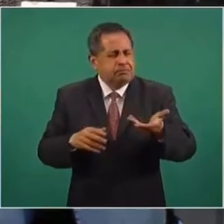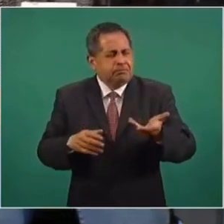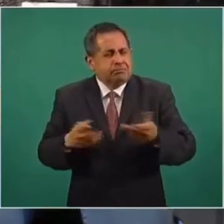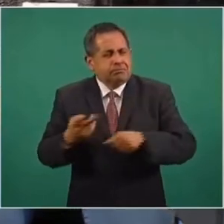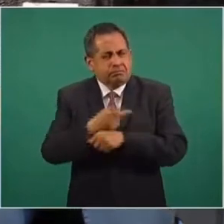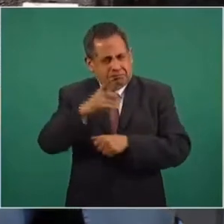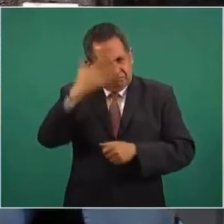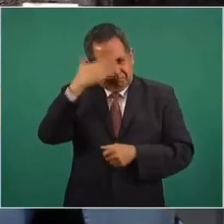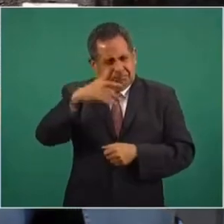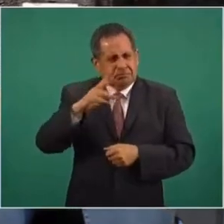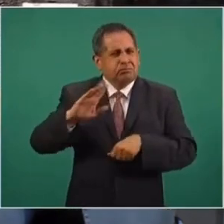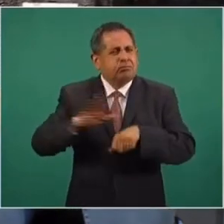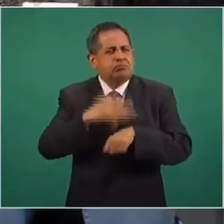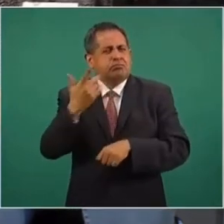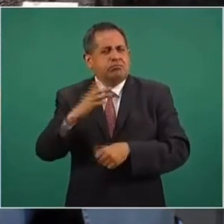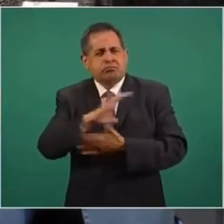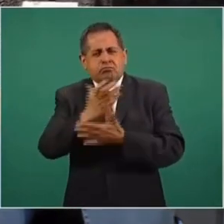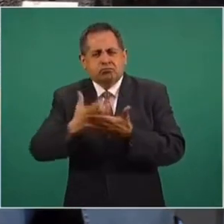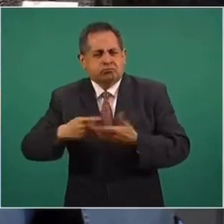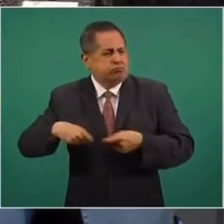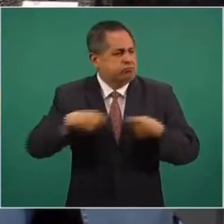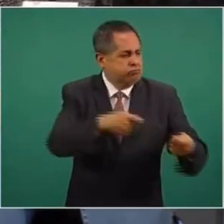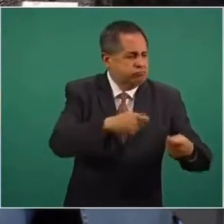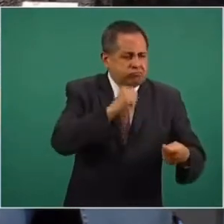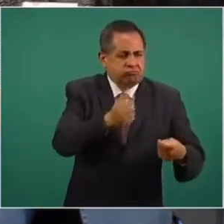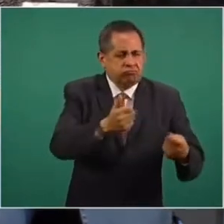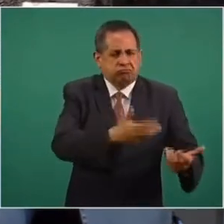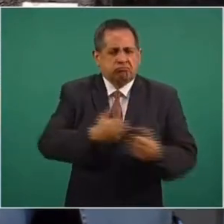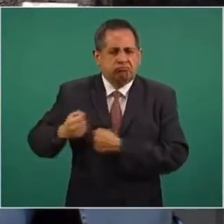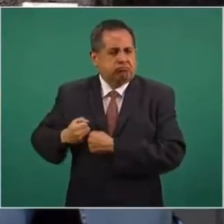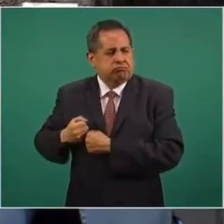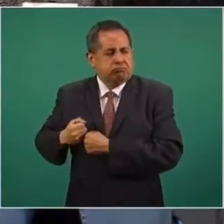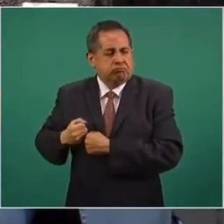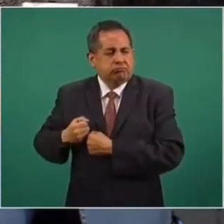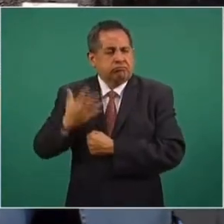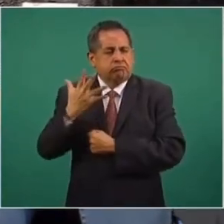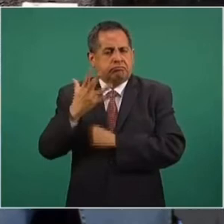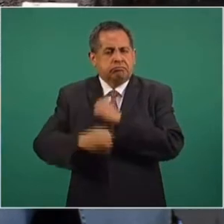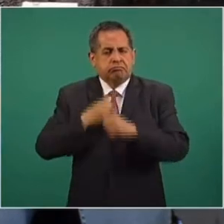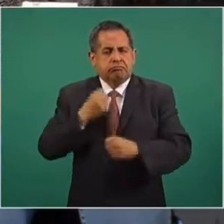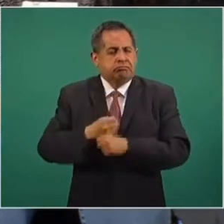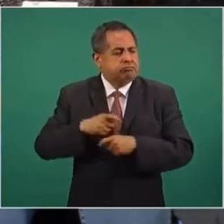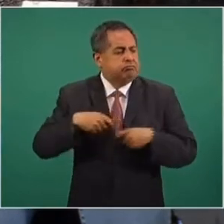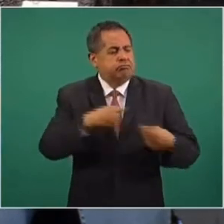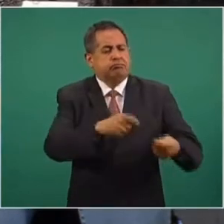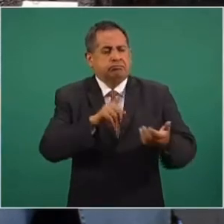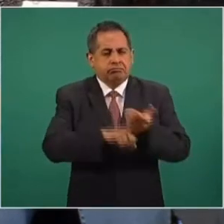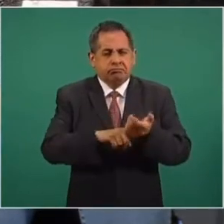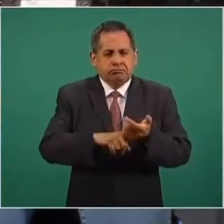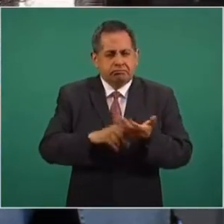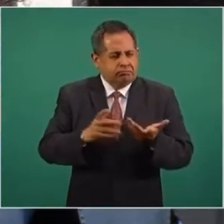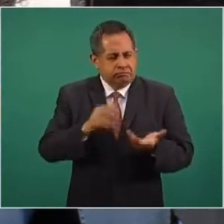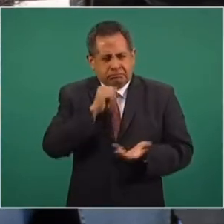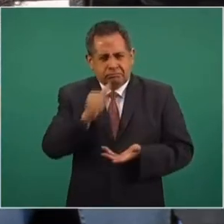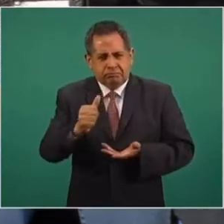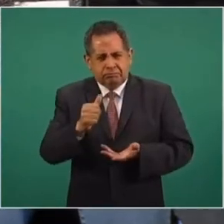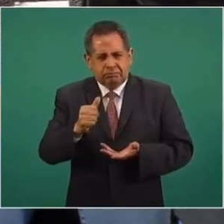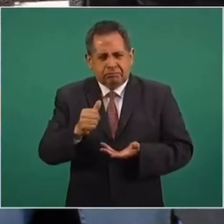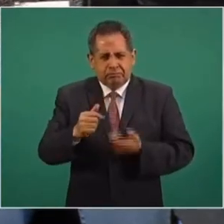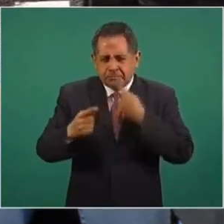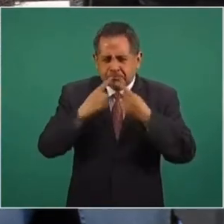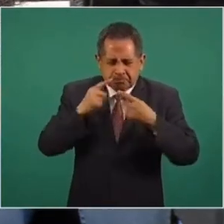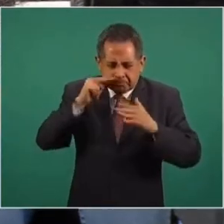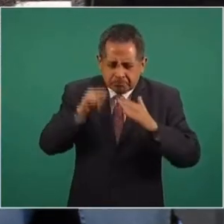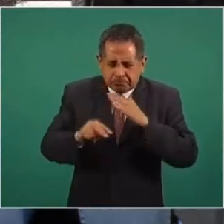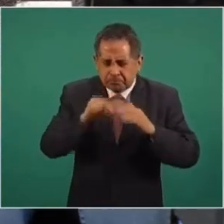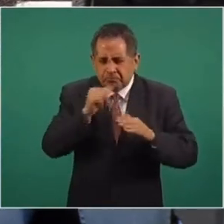Si usted sabía eso, ¿sabe los motivos, el por qué se reservaron a cinco años estos documentos y que no se puedan consultar para